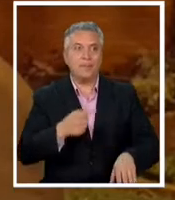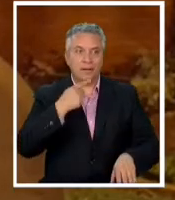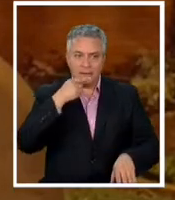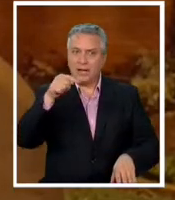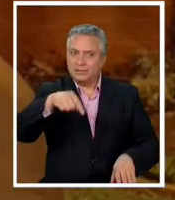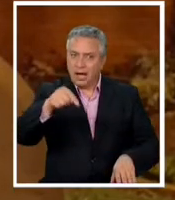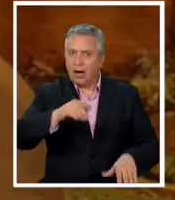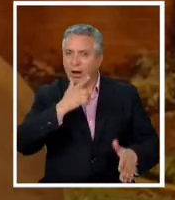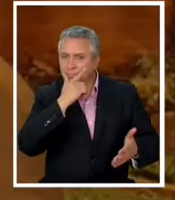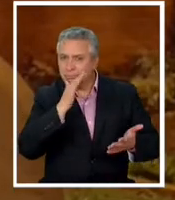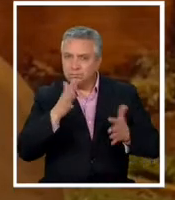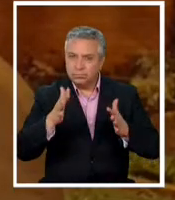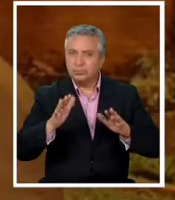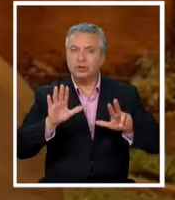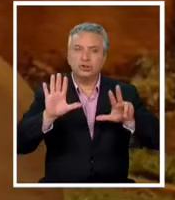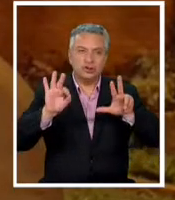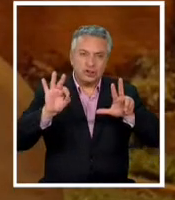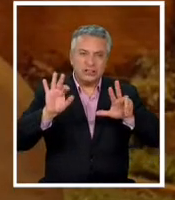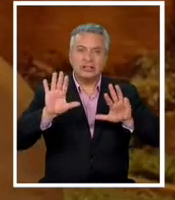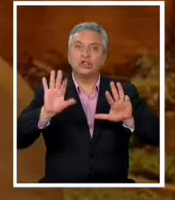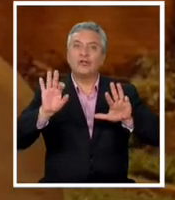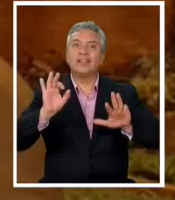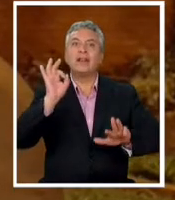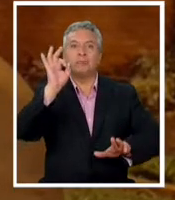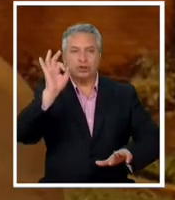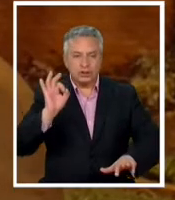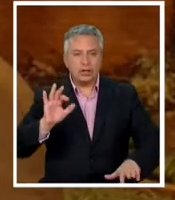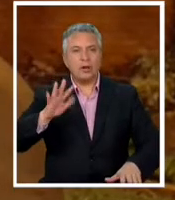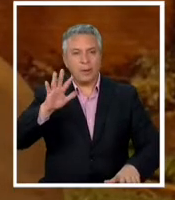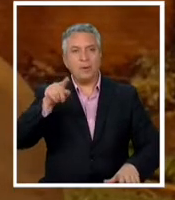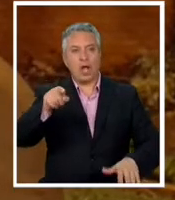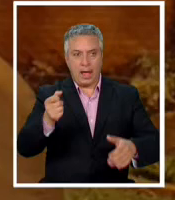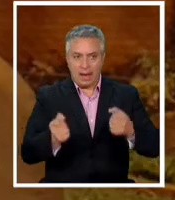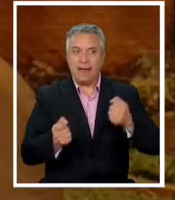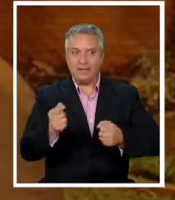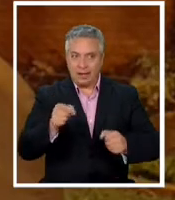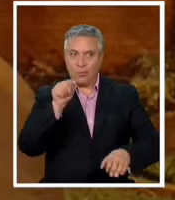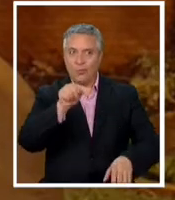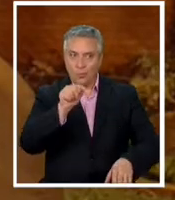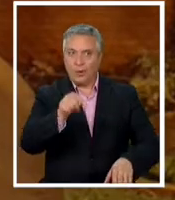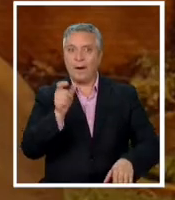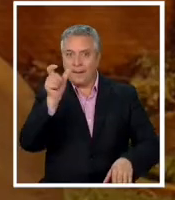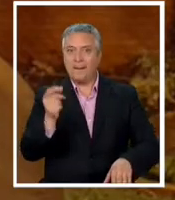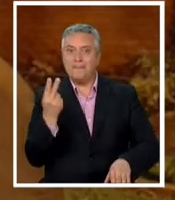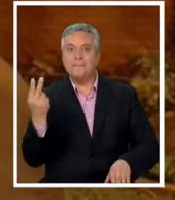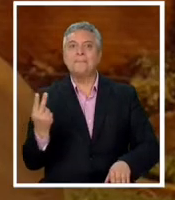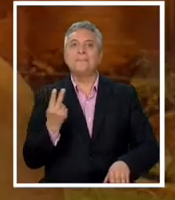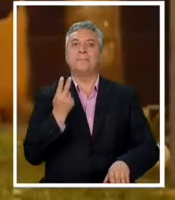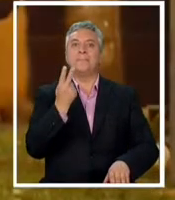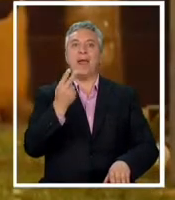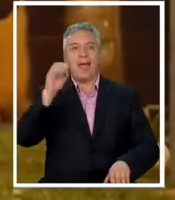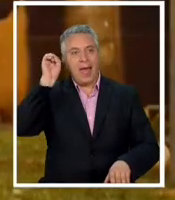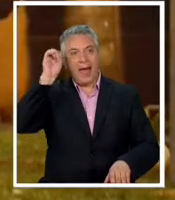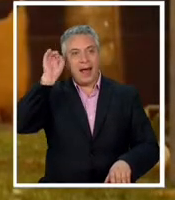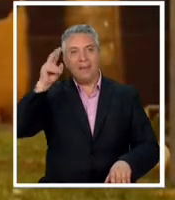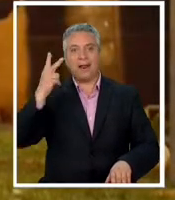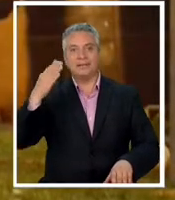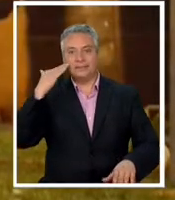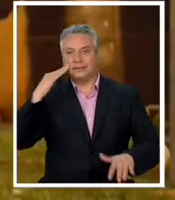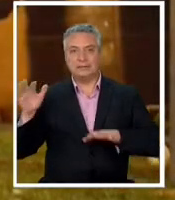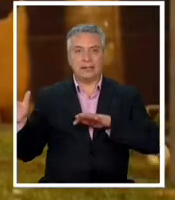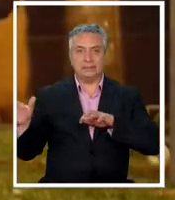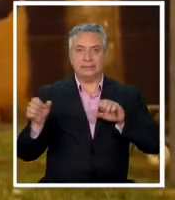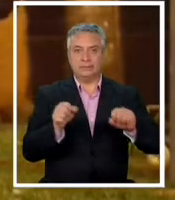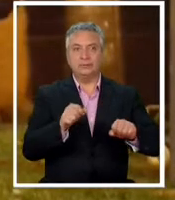sospecha de 80 90% de haber sido el vehículo utilizado por esta pareja alemana para